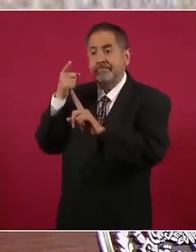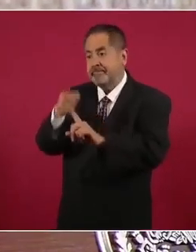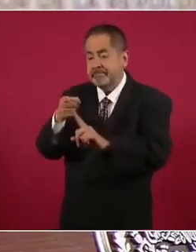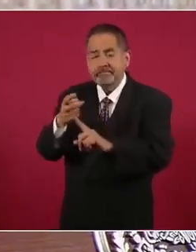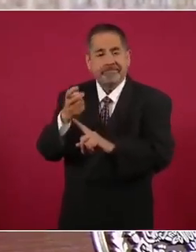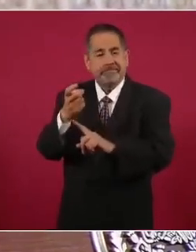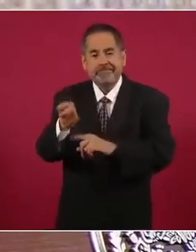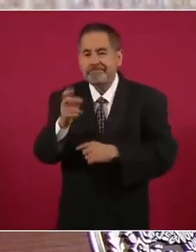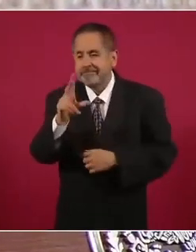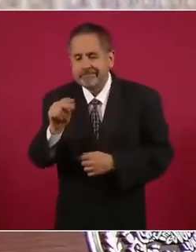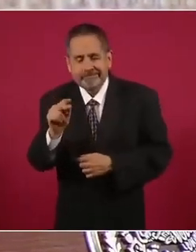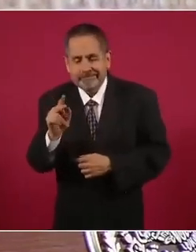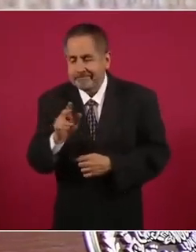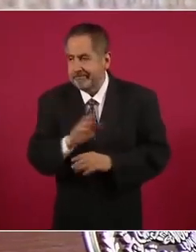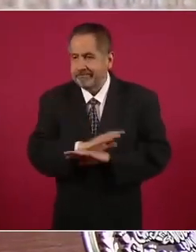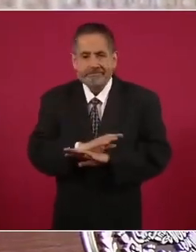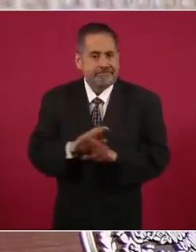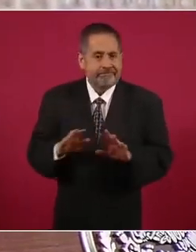Nosotros,